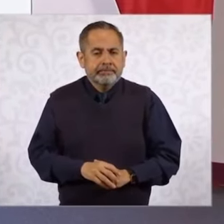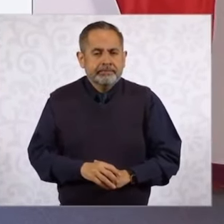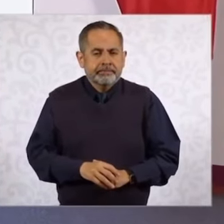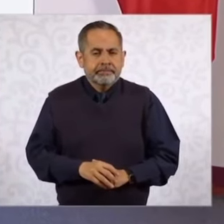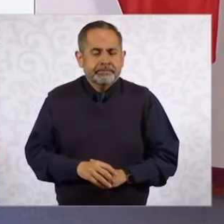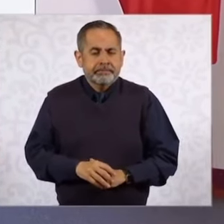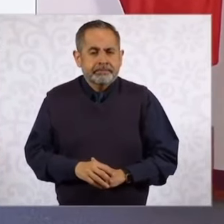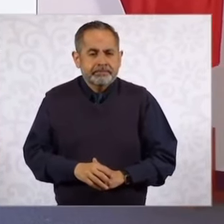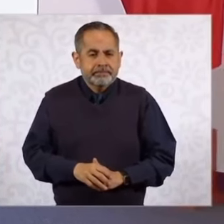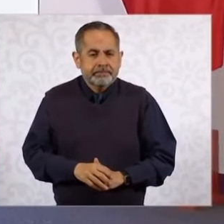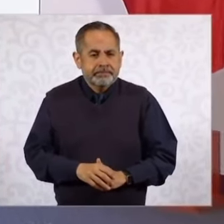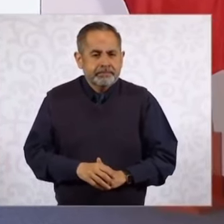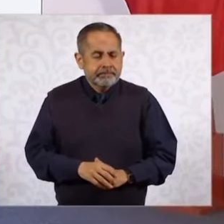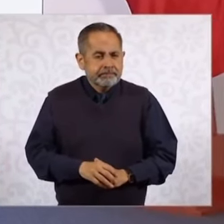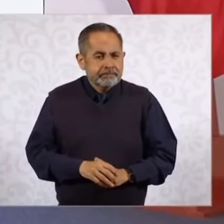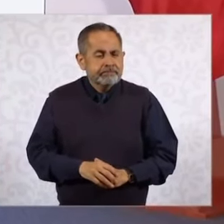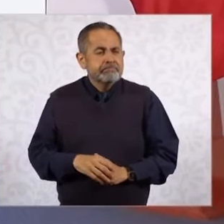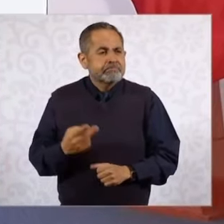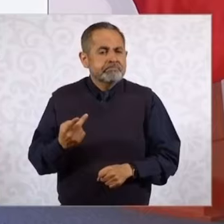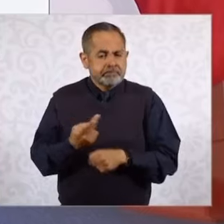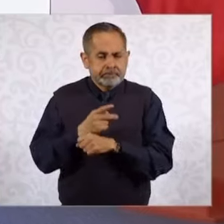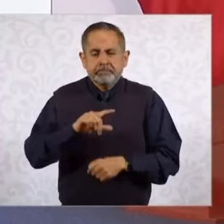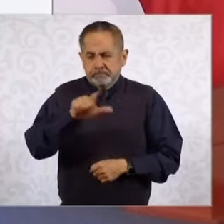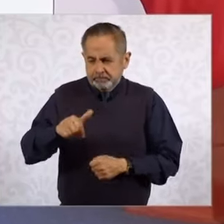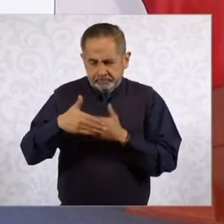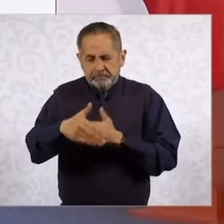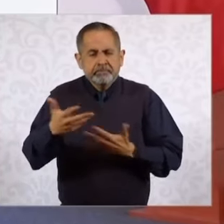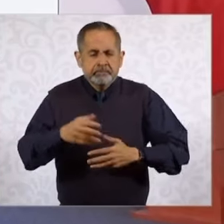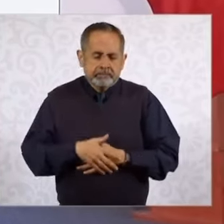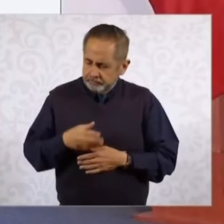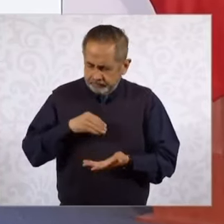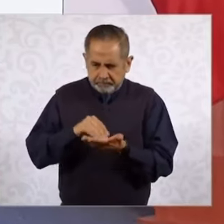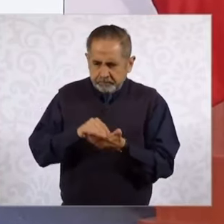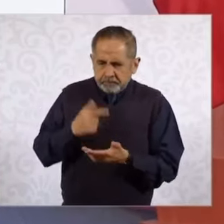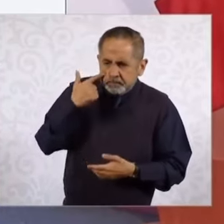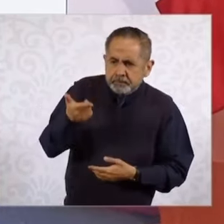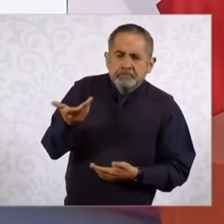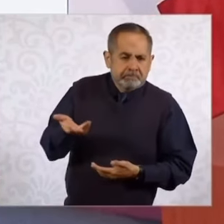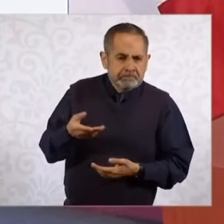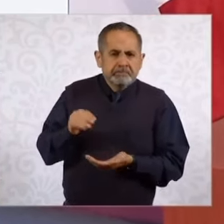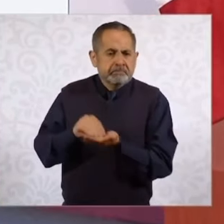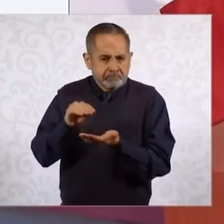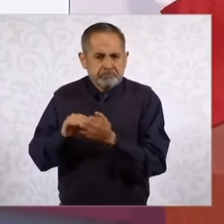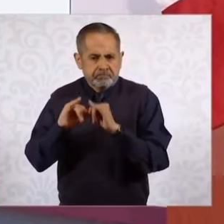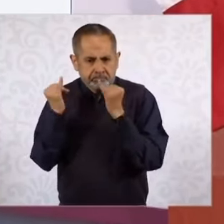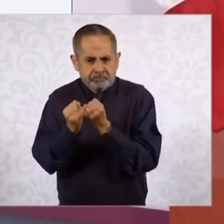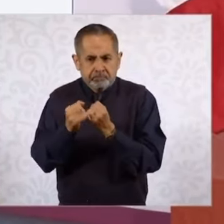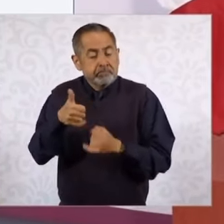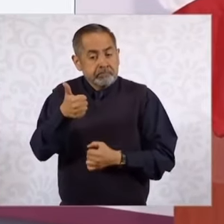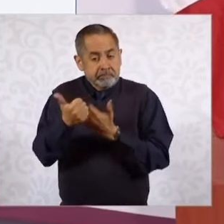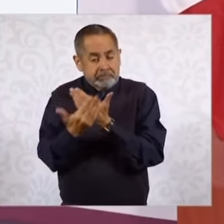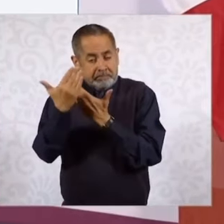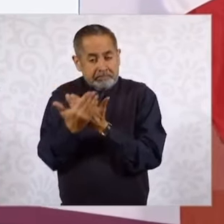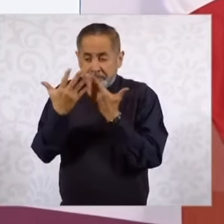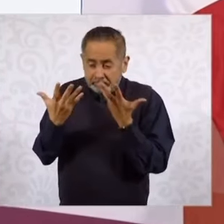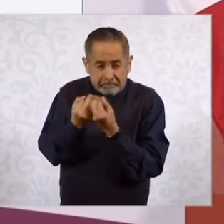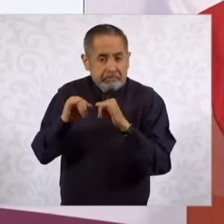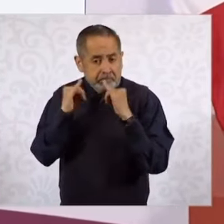¿Qué vamos a hacer nosotros? Primero, dar seguimiento a estas reuniones de las seis de la mañana.